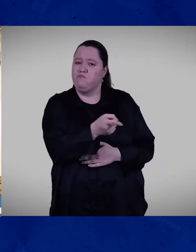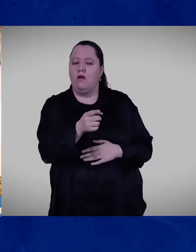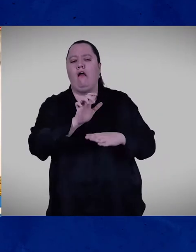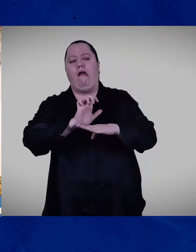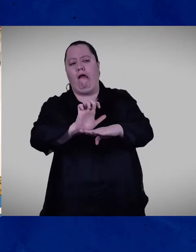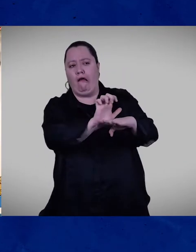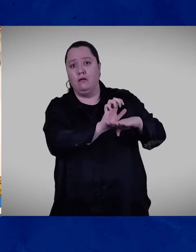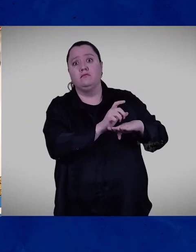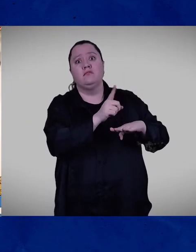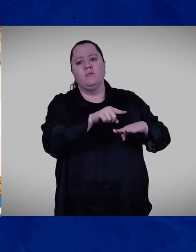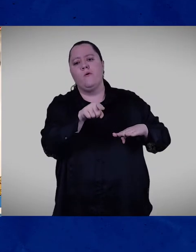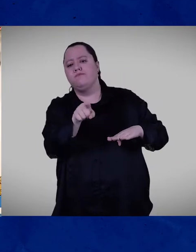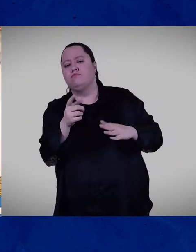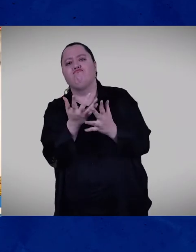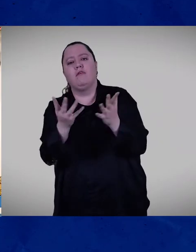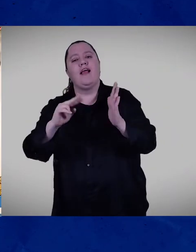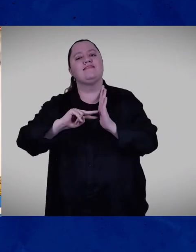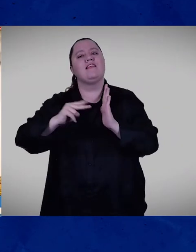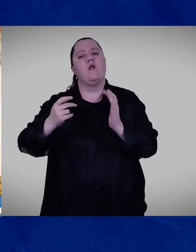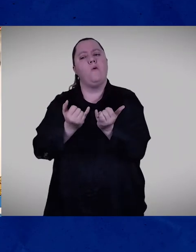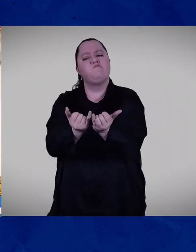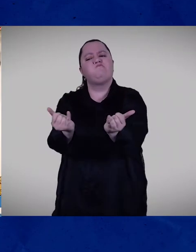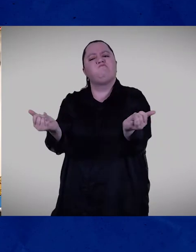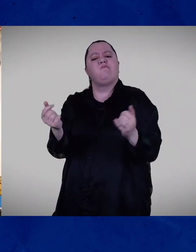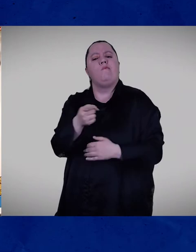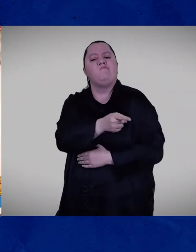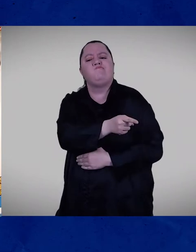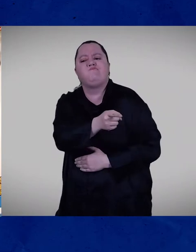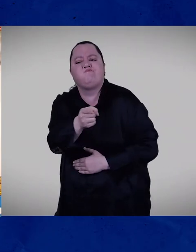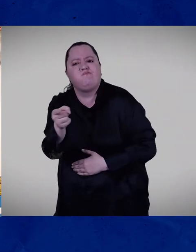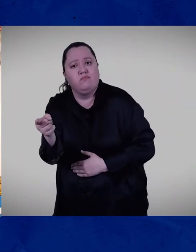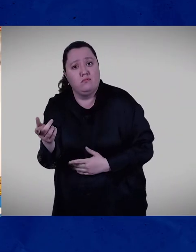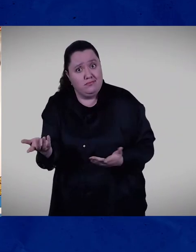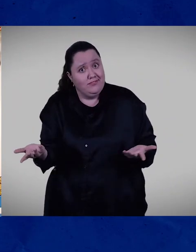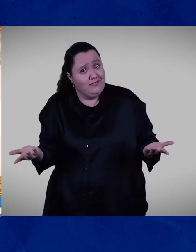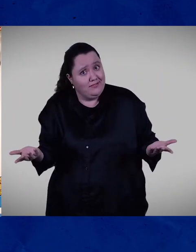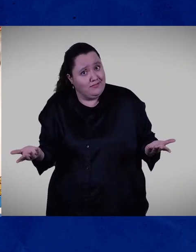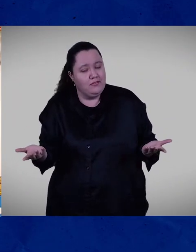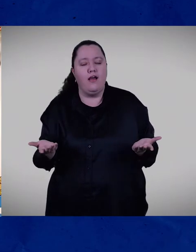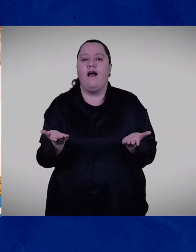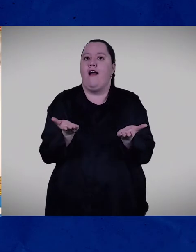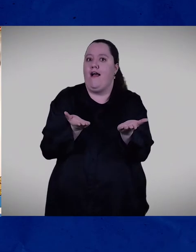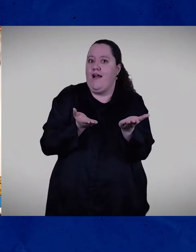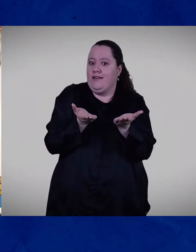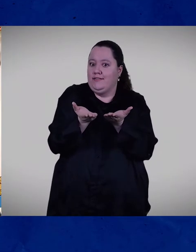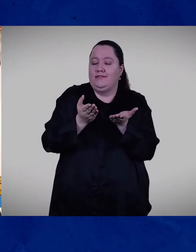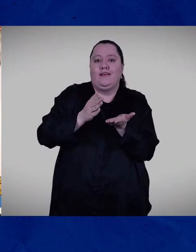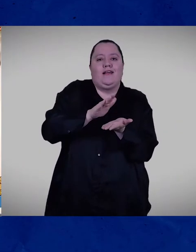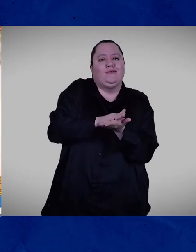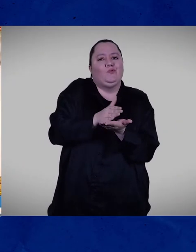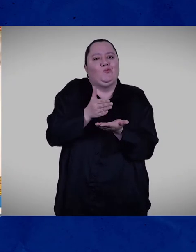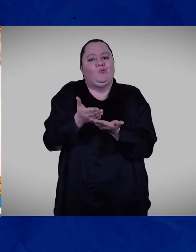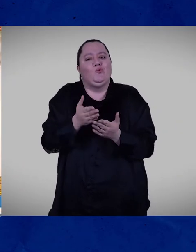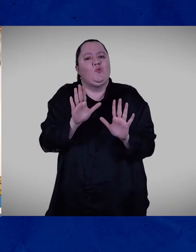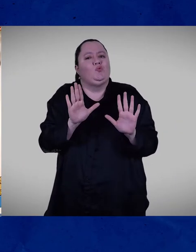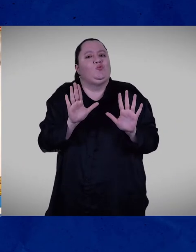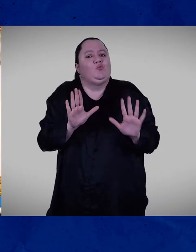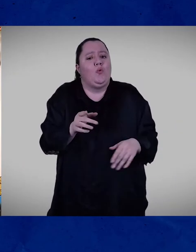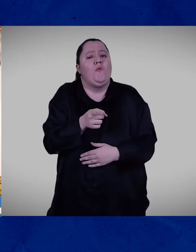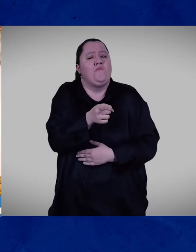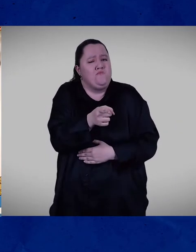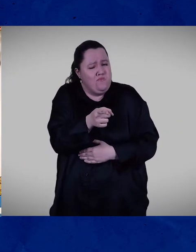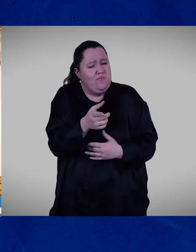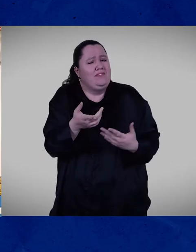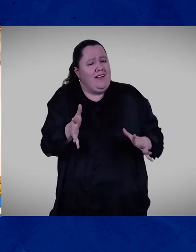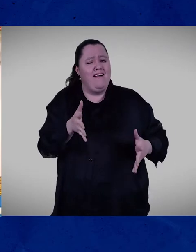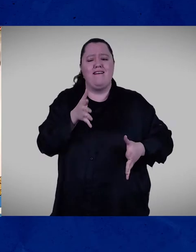no solo entidades, sino también herramientas tecnológicas como el servicio de